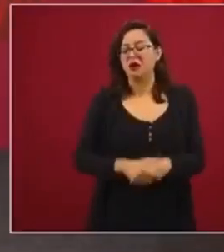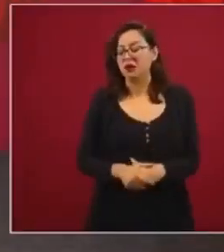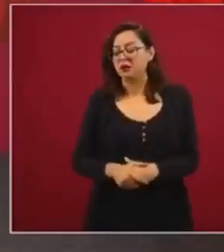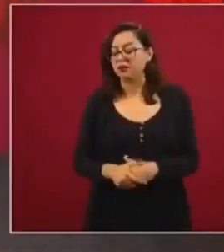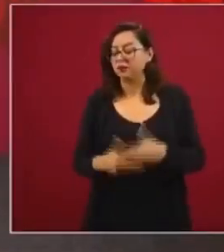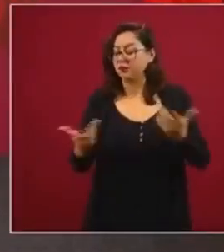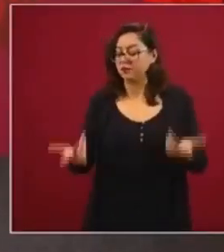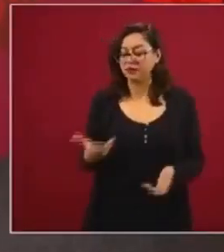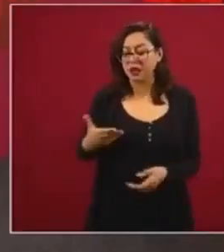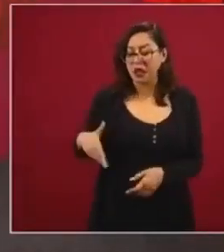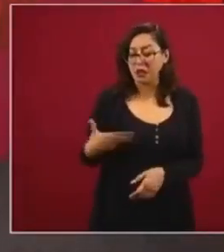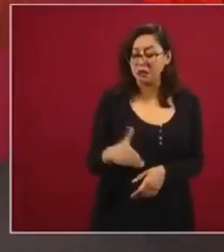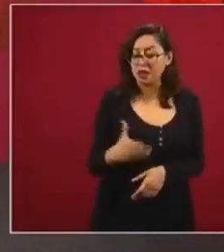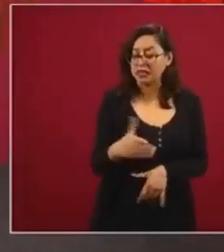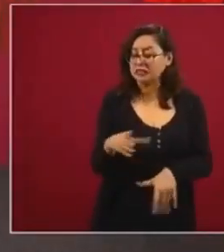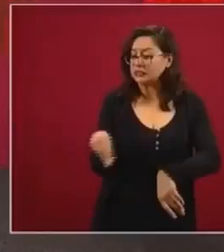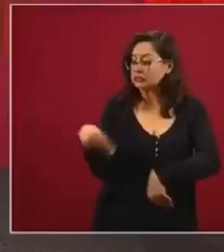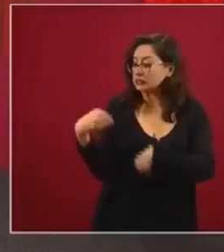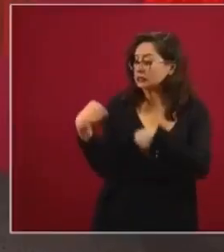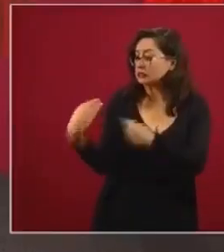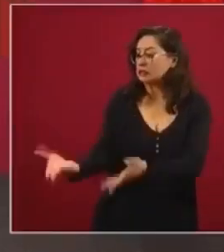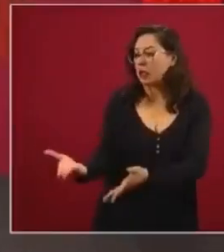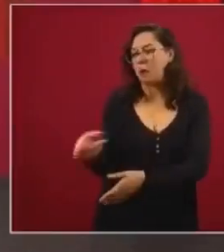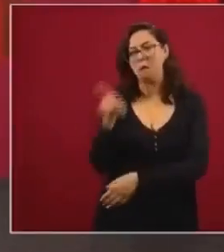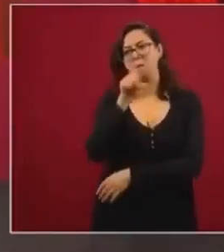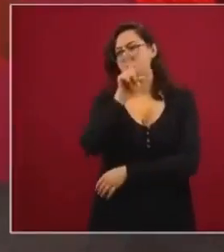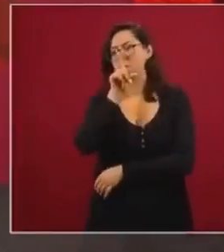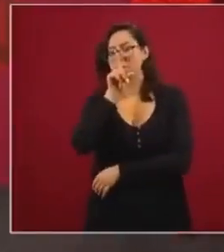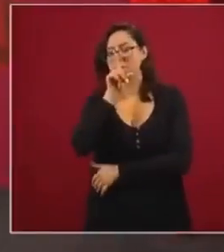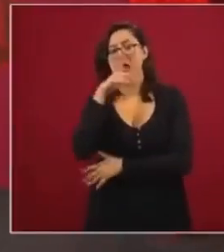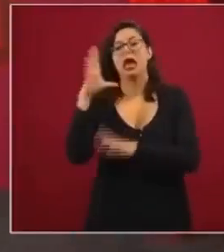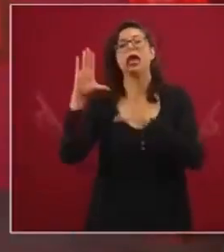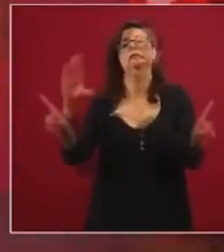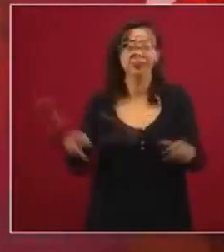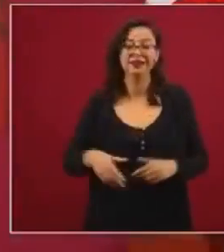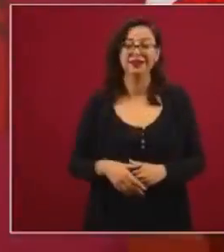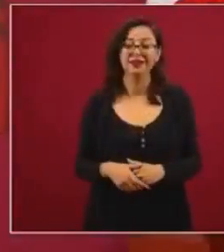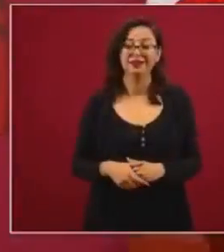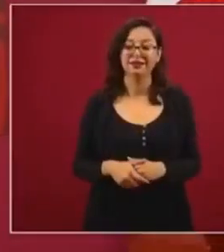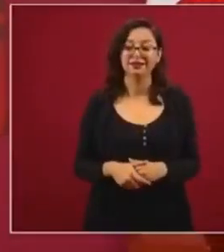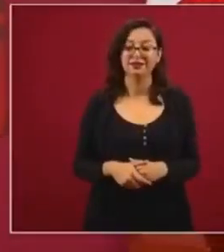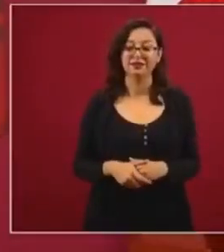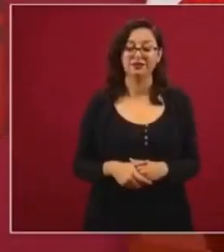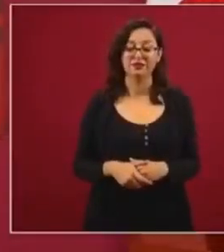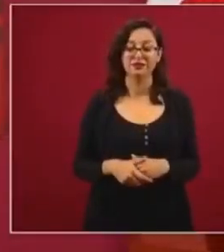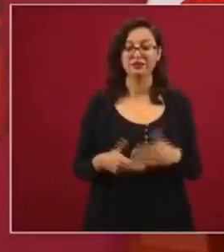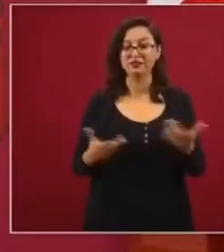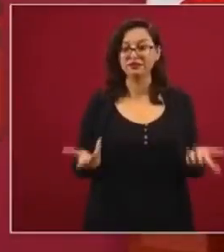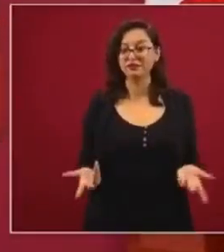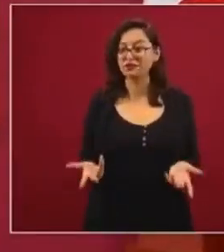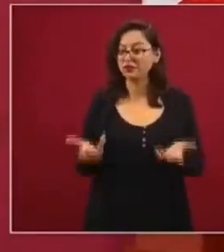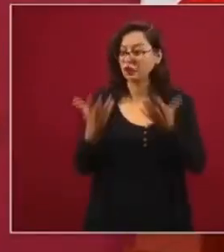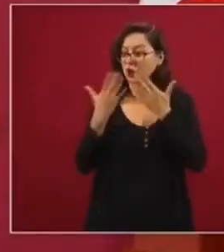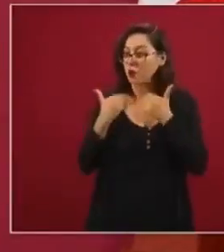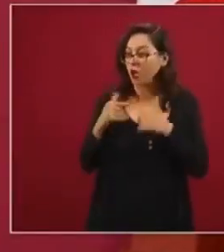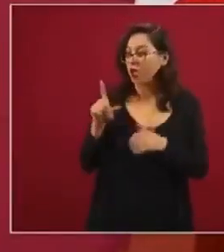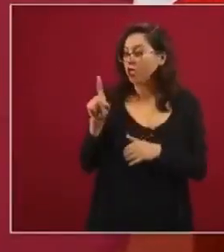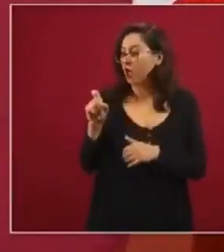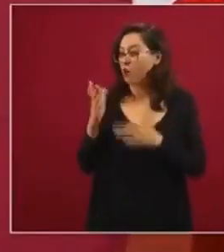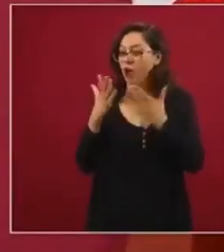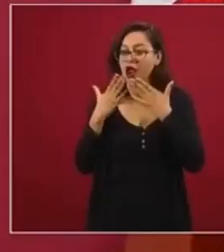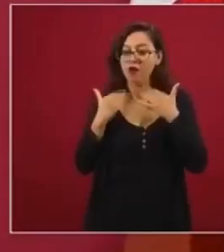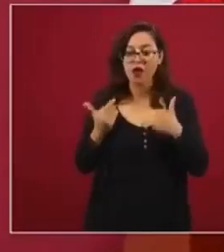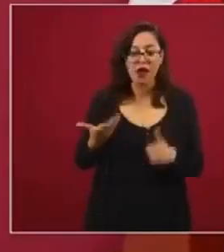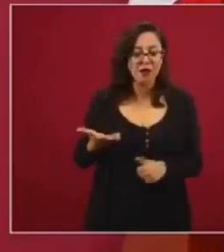darles el pescado, había que enseñarlos a pescar. Si no hay agua, si no hay pescado,